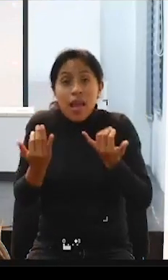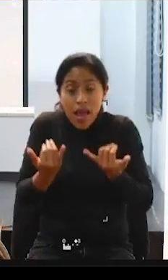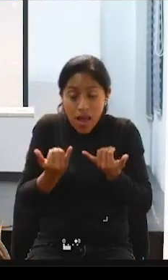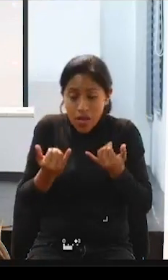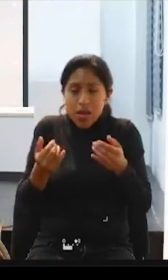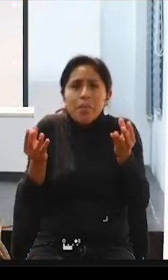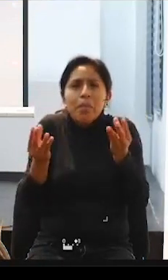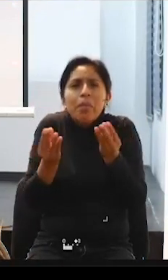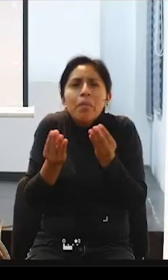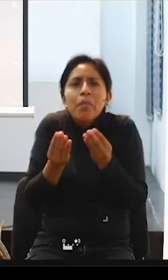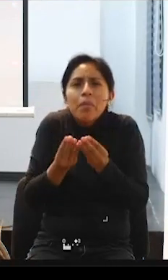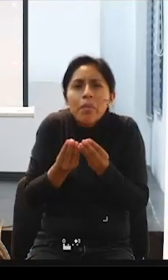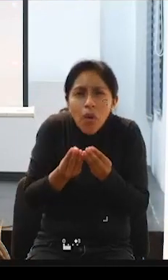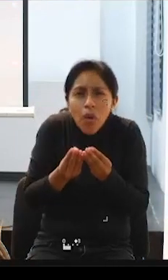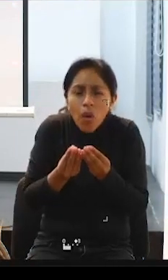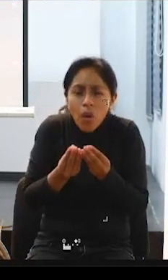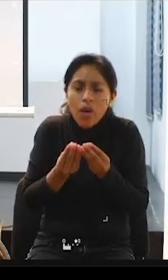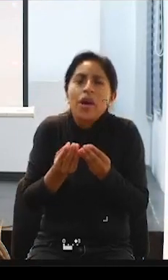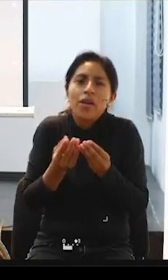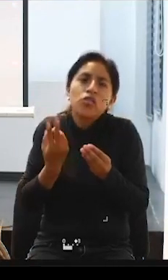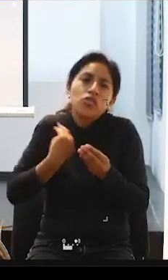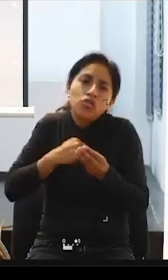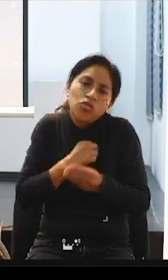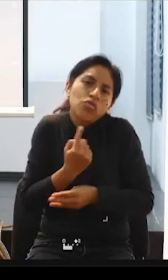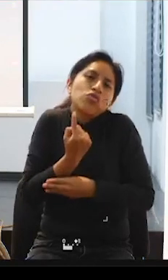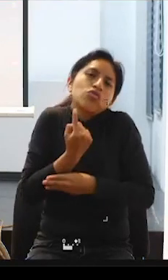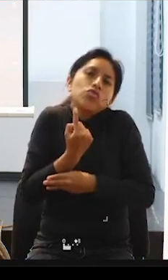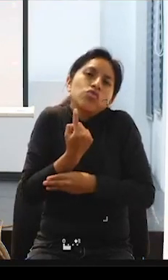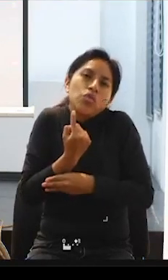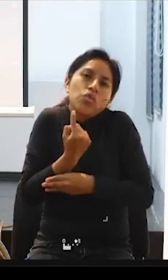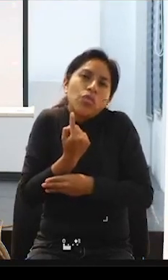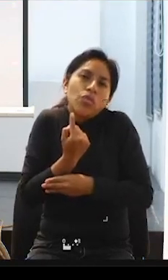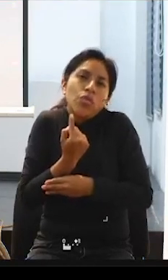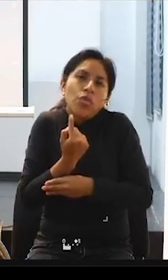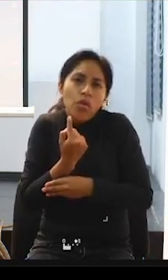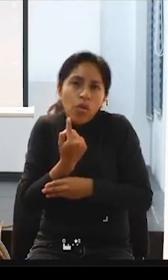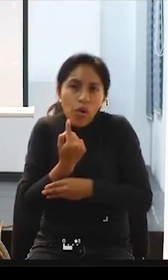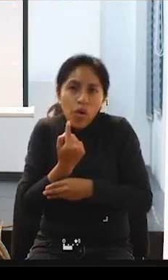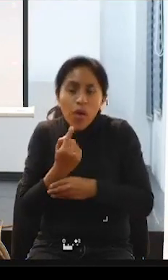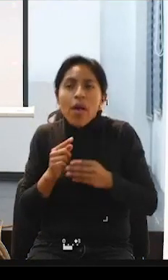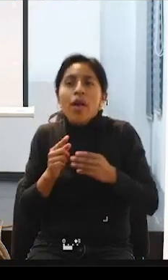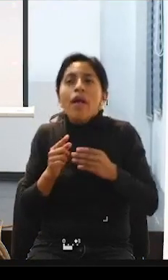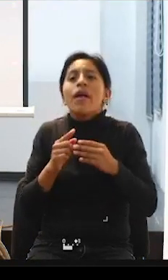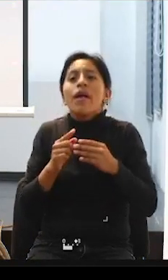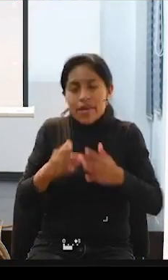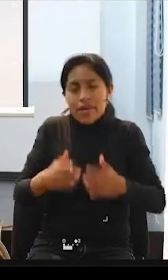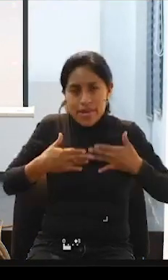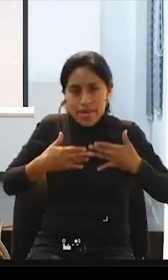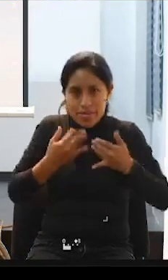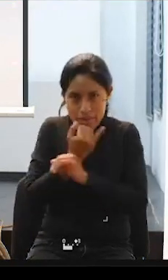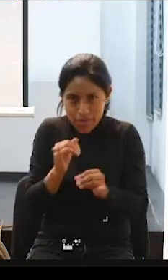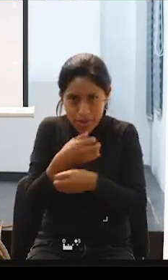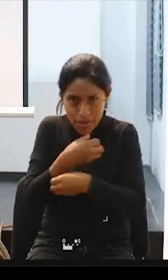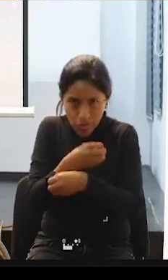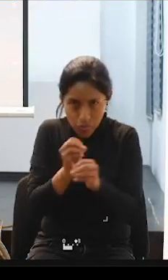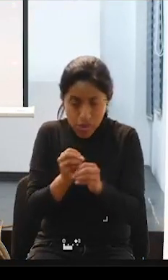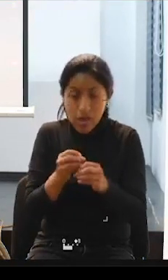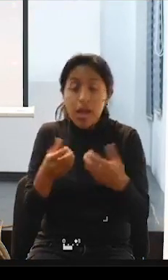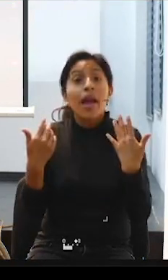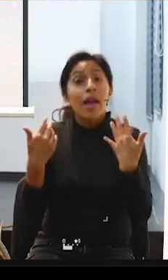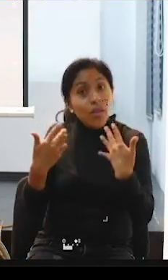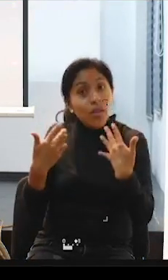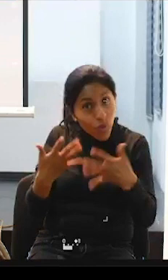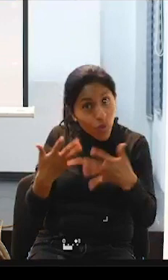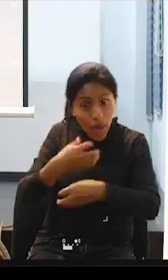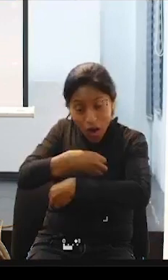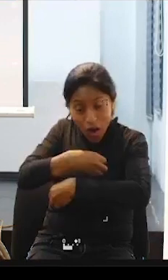poquitas, y entonces aún somos solo una OBI en Barcelona. Después de construir la OBI y de